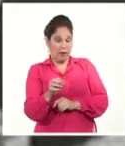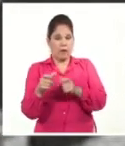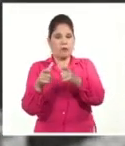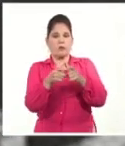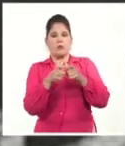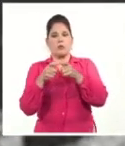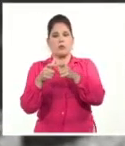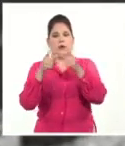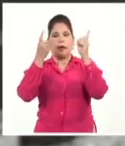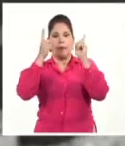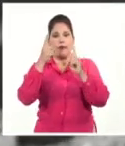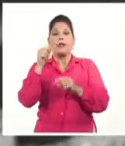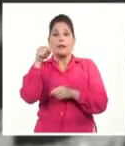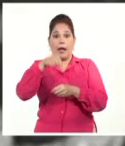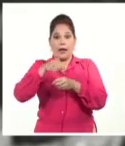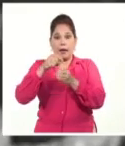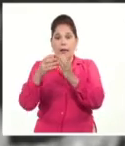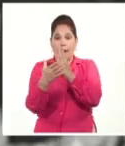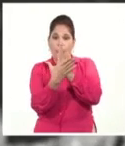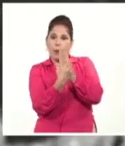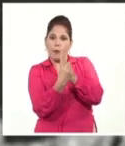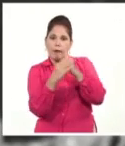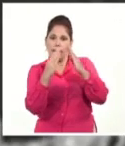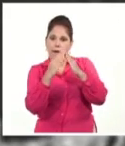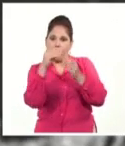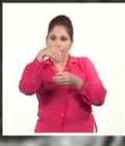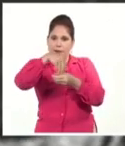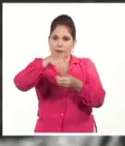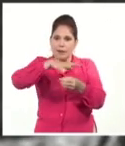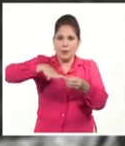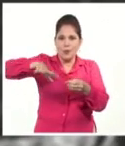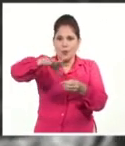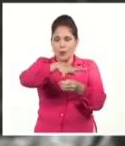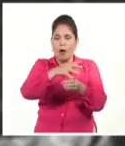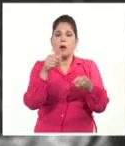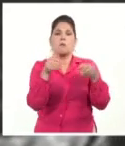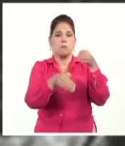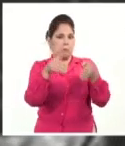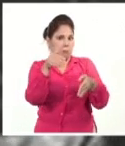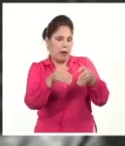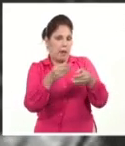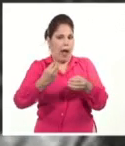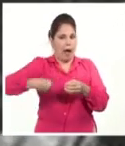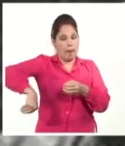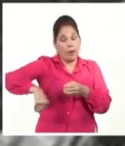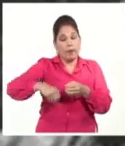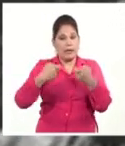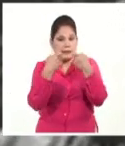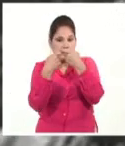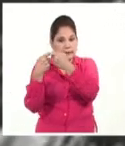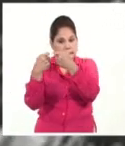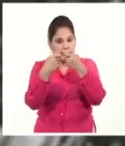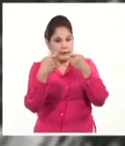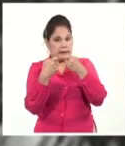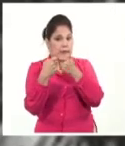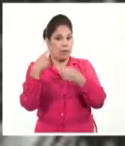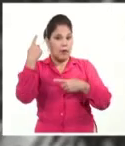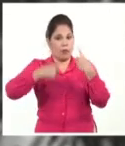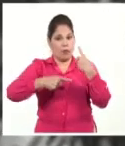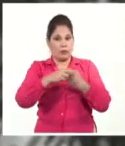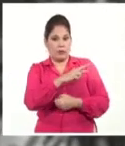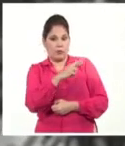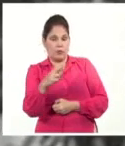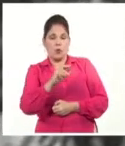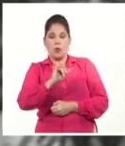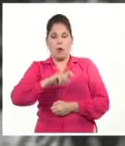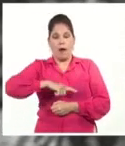asociaciones políticas estaban prohibidas en Cuba y espacios como este eran oportunidades no sólo para el fomento del arte, sino